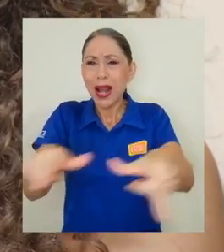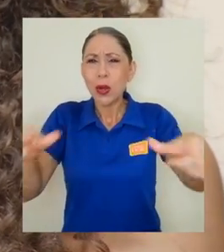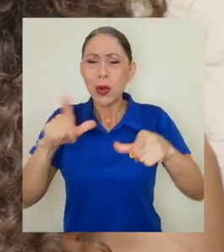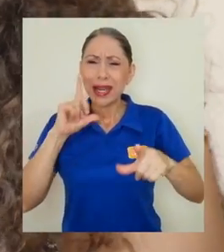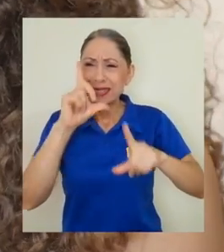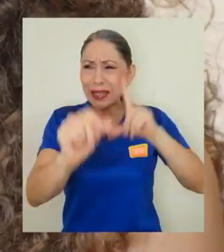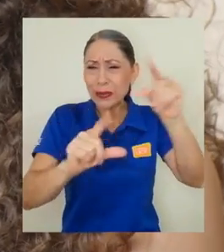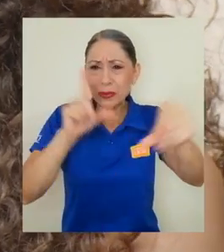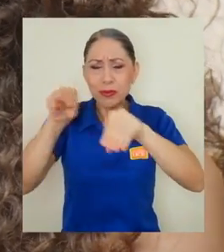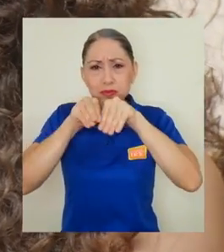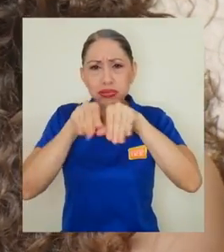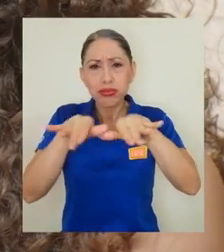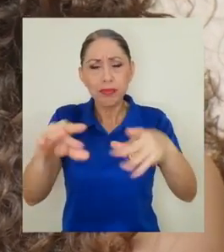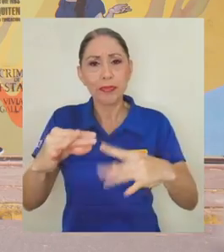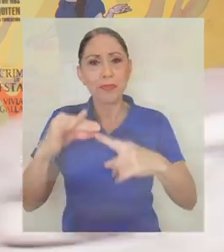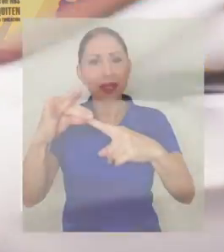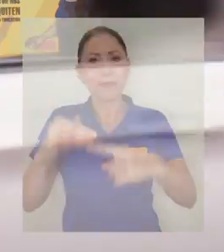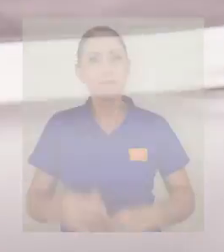principalmente.